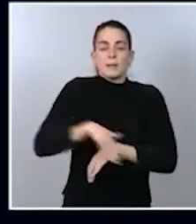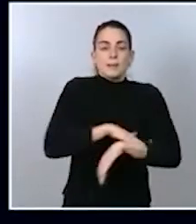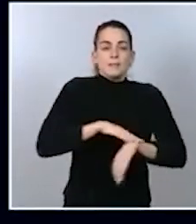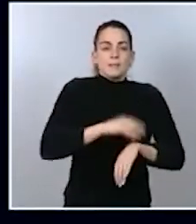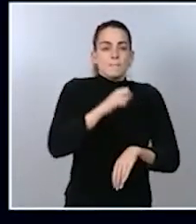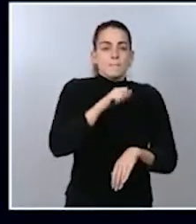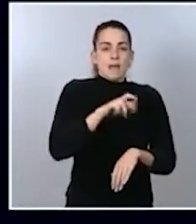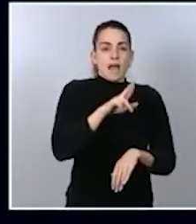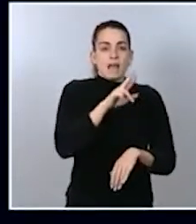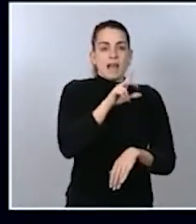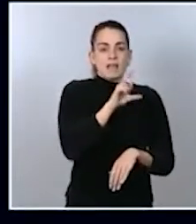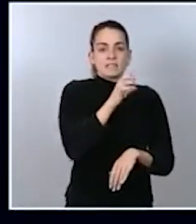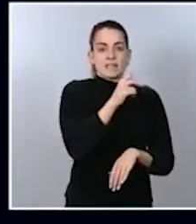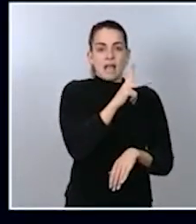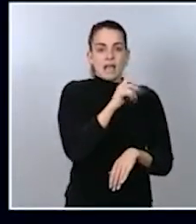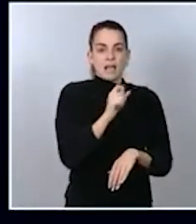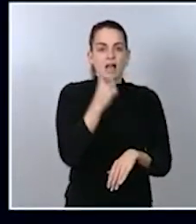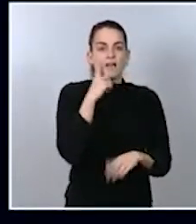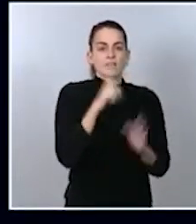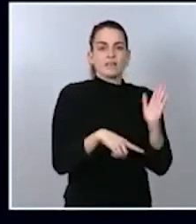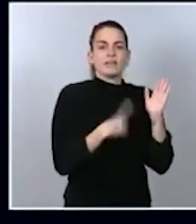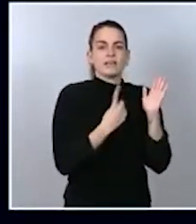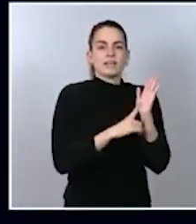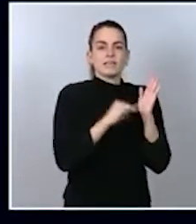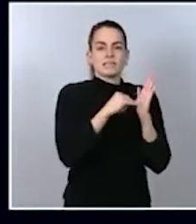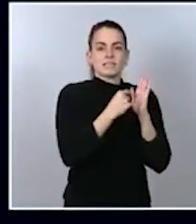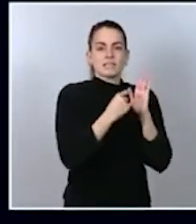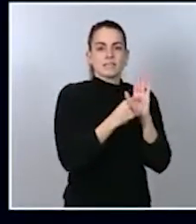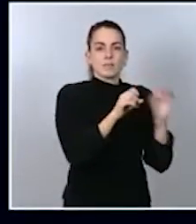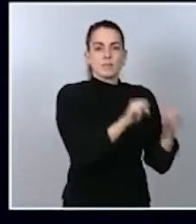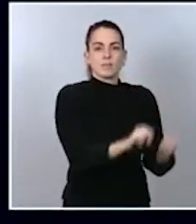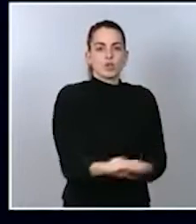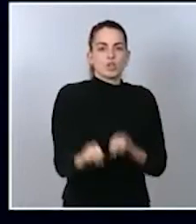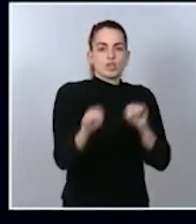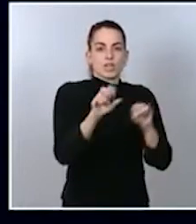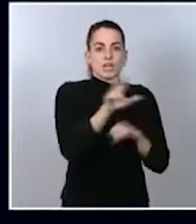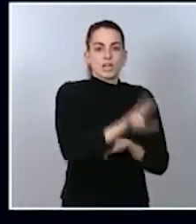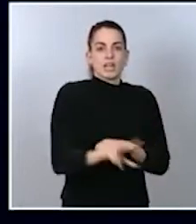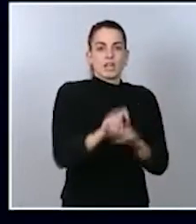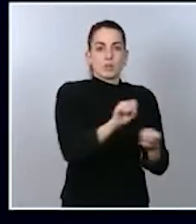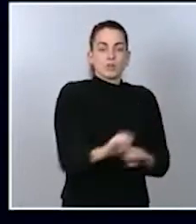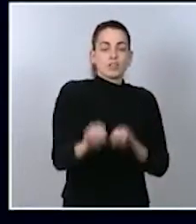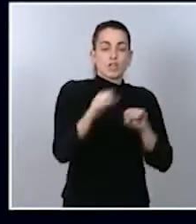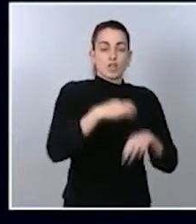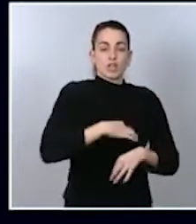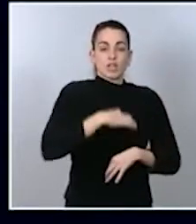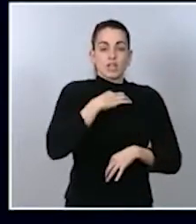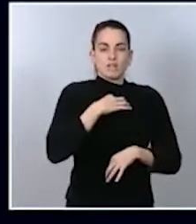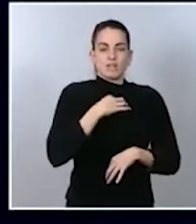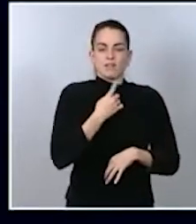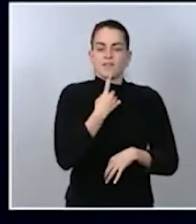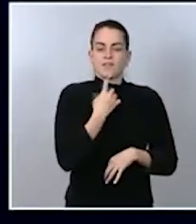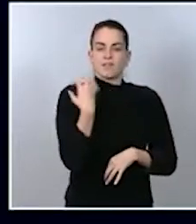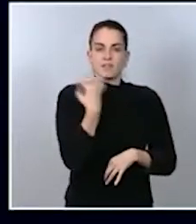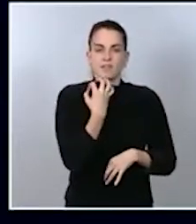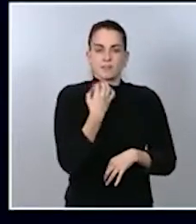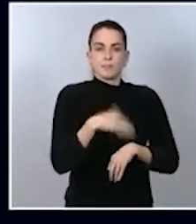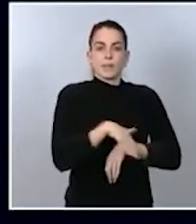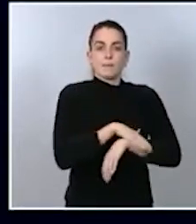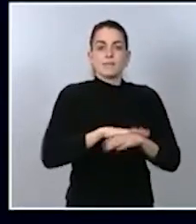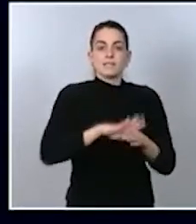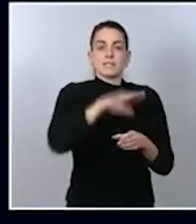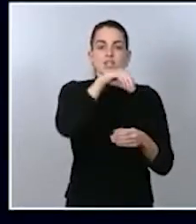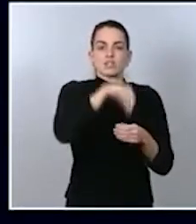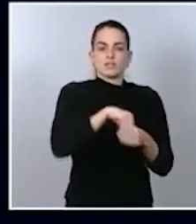preguntarle la ley del Sistema Nacional de Protección Civil establece que el Ministerio del Interior tiene la